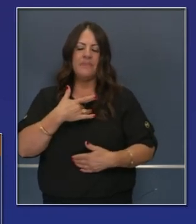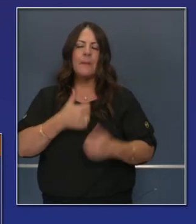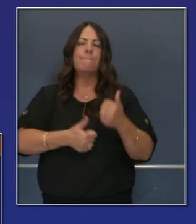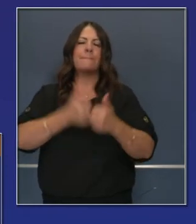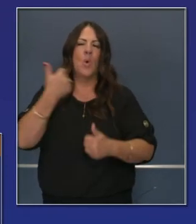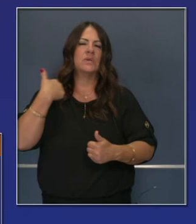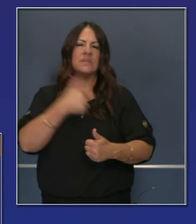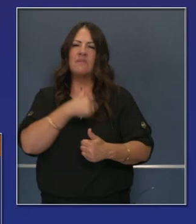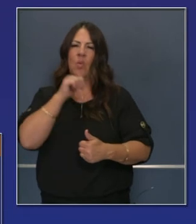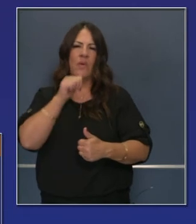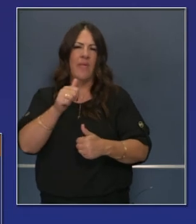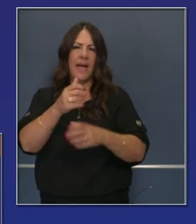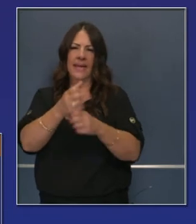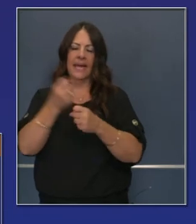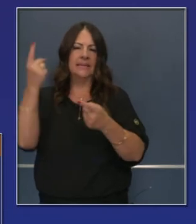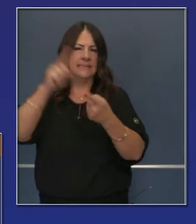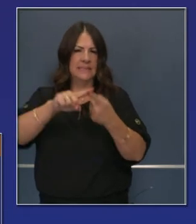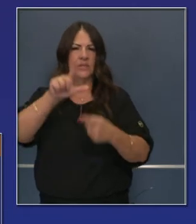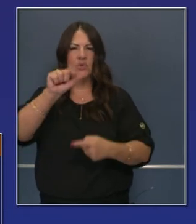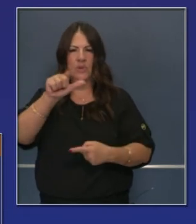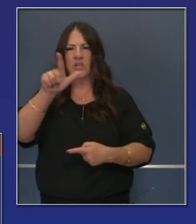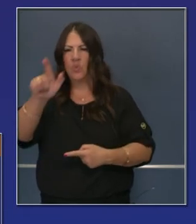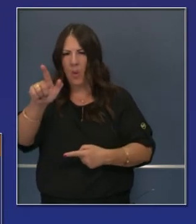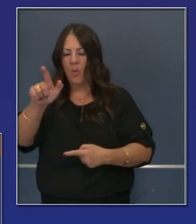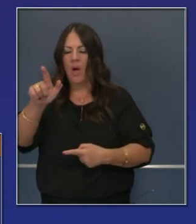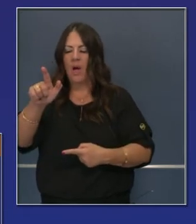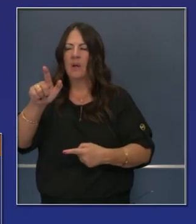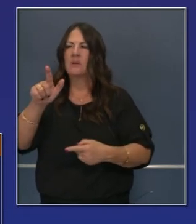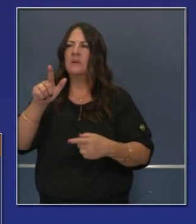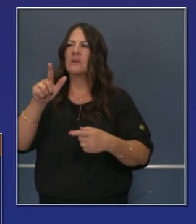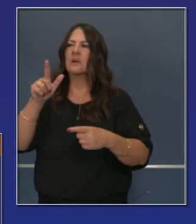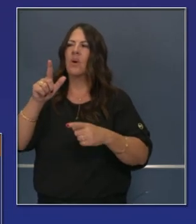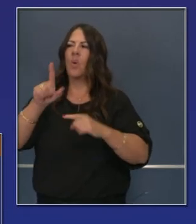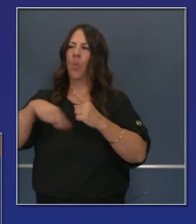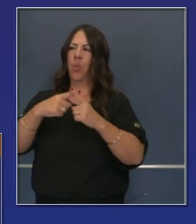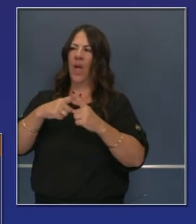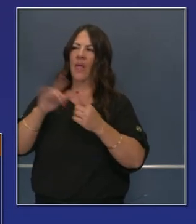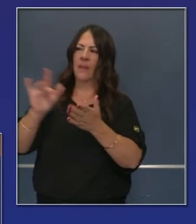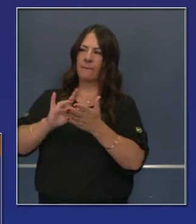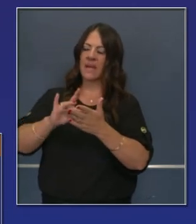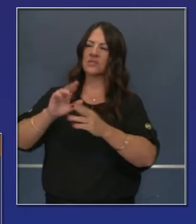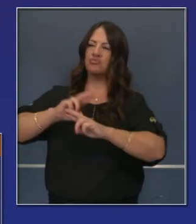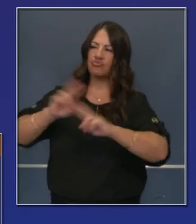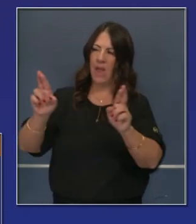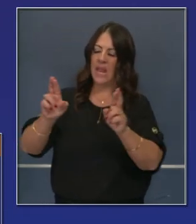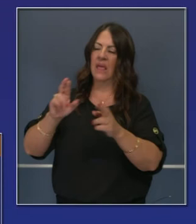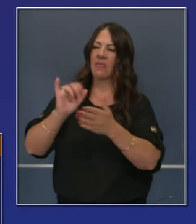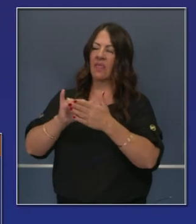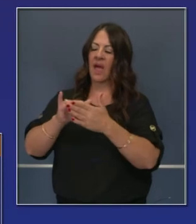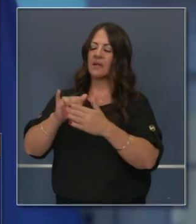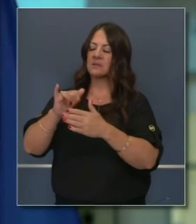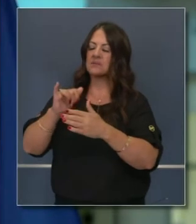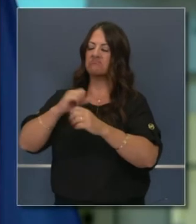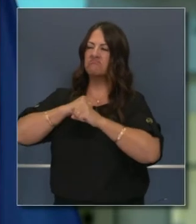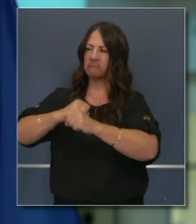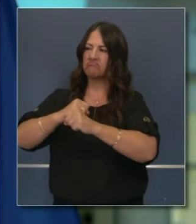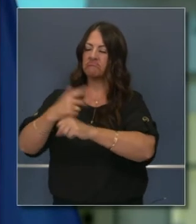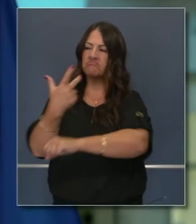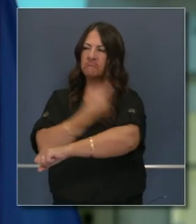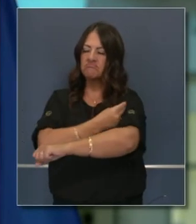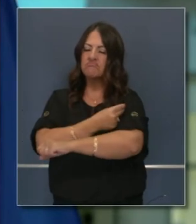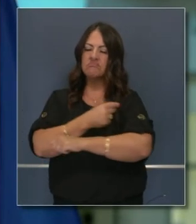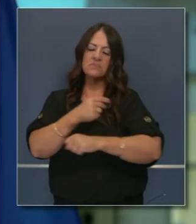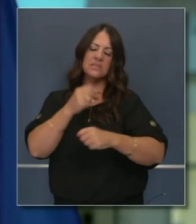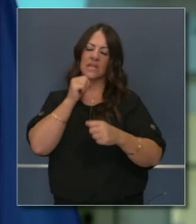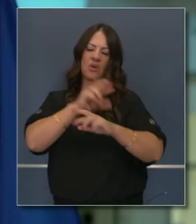nosotros y cuándo tendremos esta vacuna en algún momento del año próximo en la distribución para millones y millones de estas dosis de